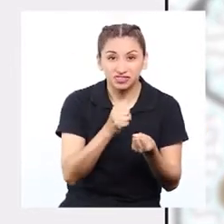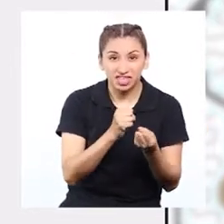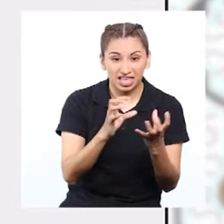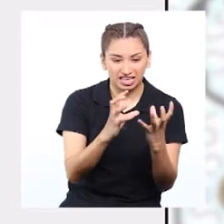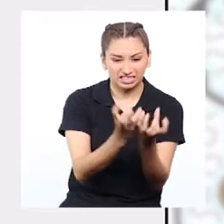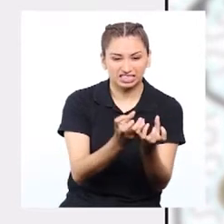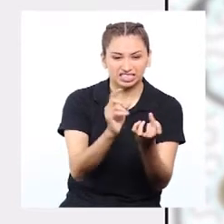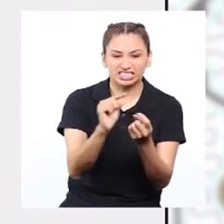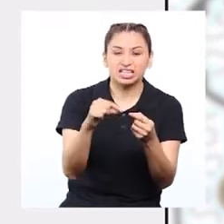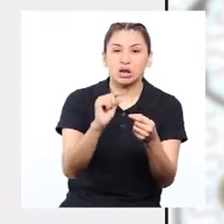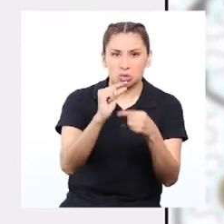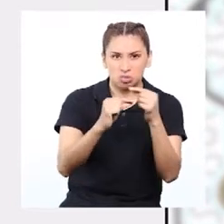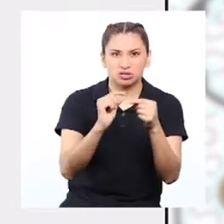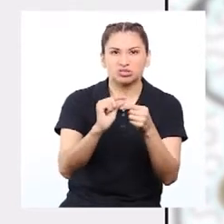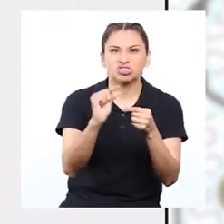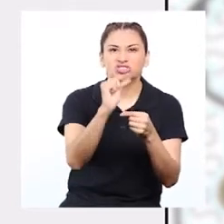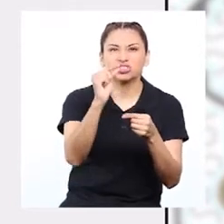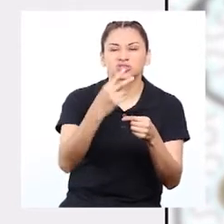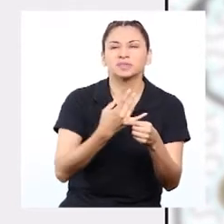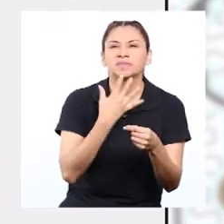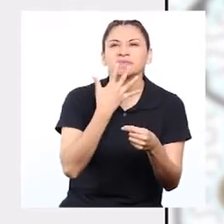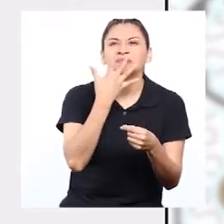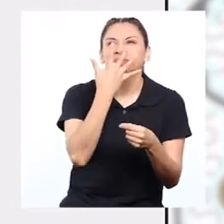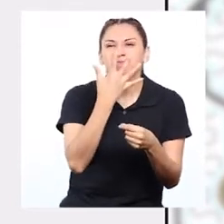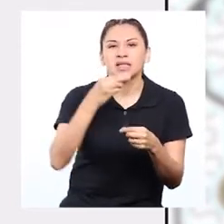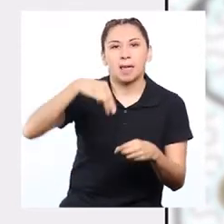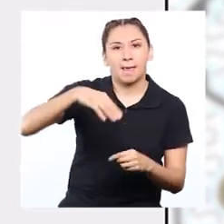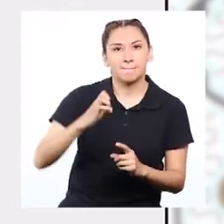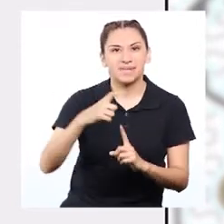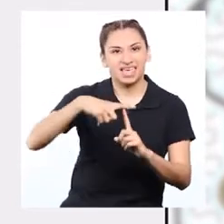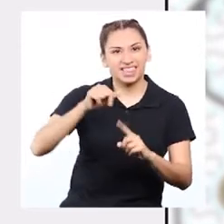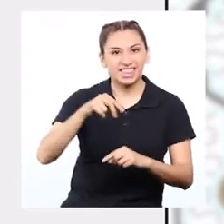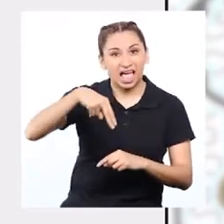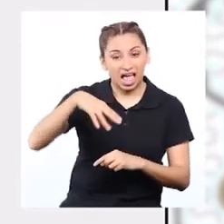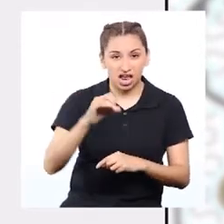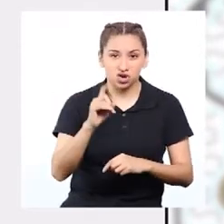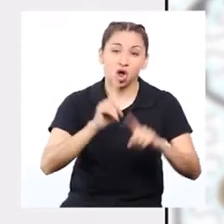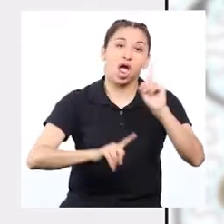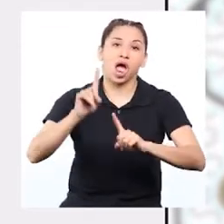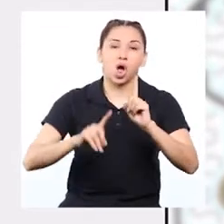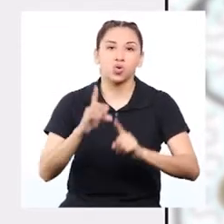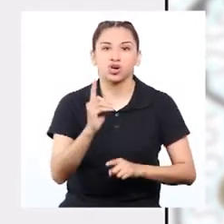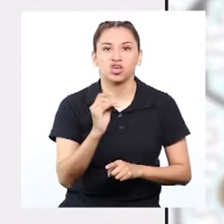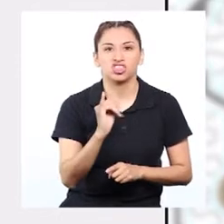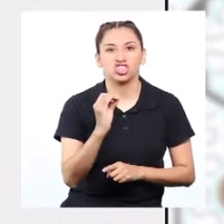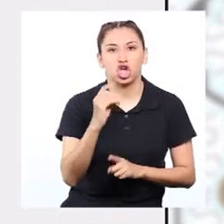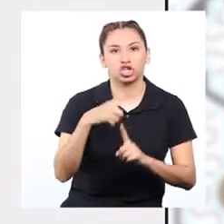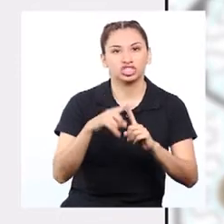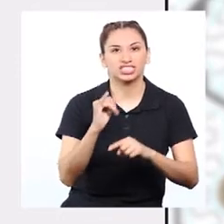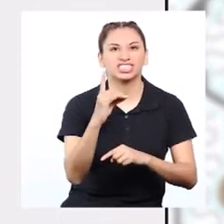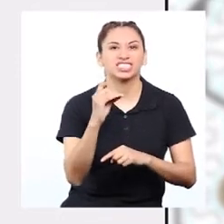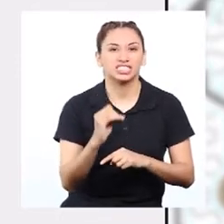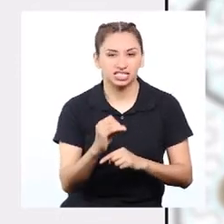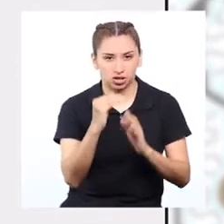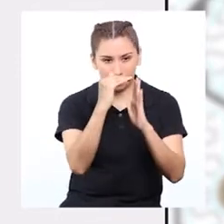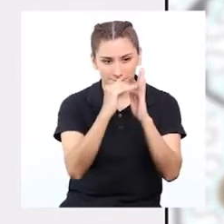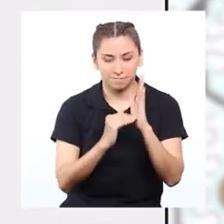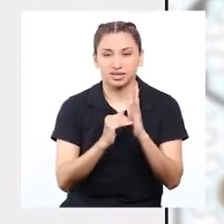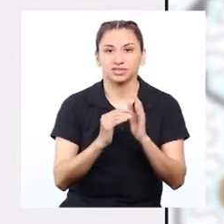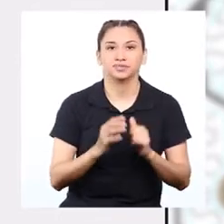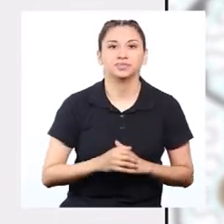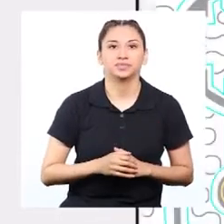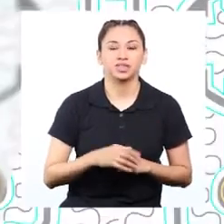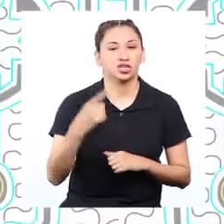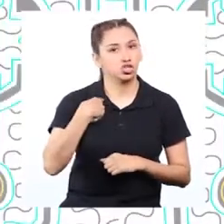serie de gases de efecto invernadero, en especial metano, aunque también algunos óxidos nitrosos y dióxido de carbono en menor